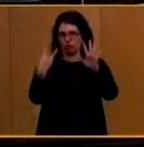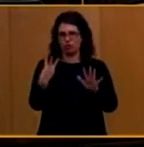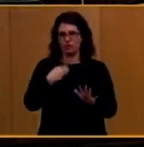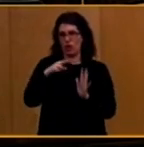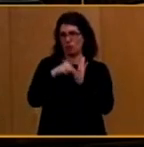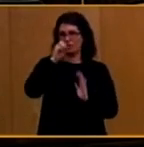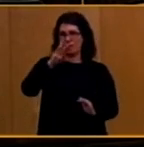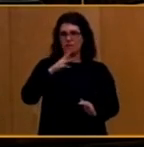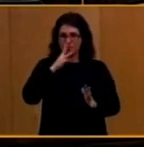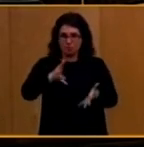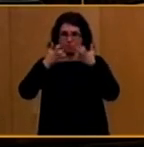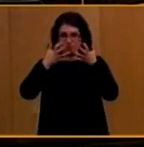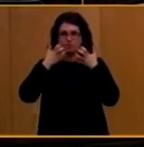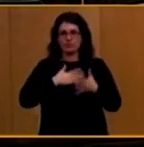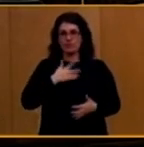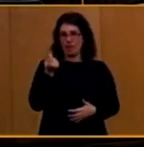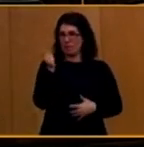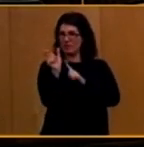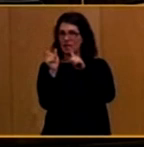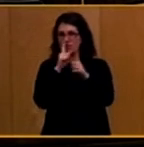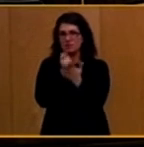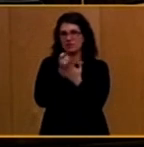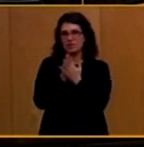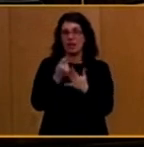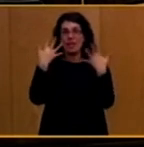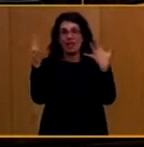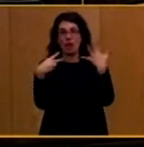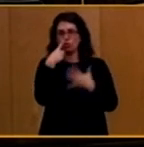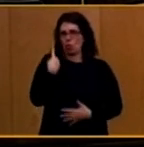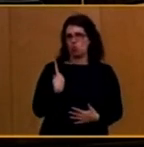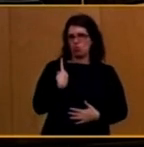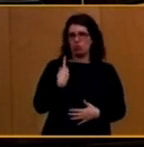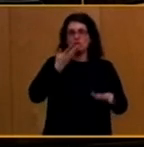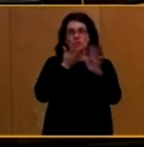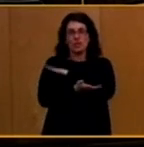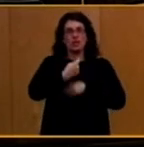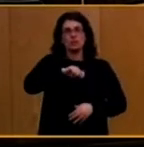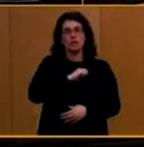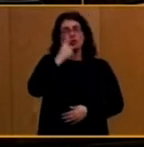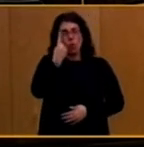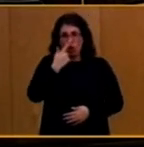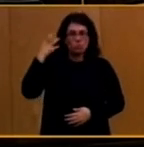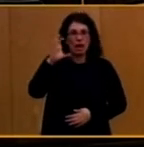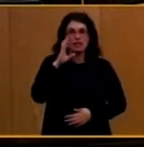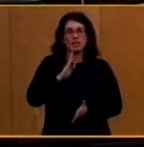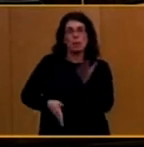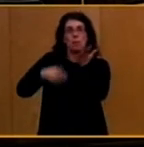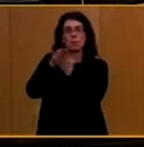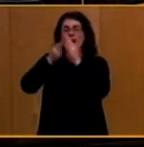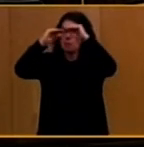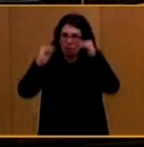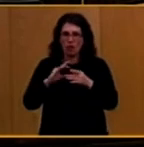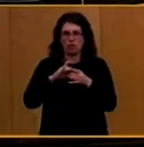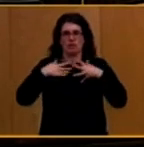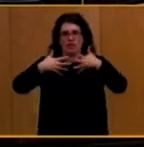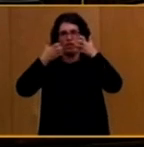están pagando uno de cada diez euros. España es uno de los países donde pagan menos los beneficios del capital de las empresas